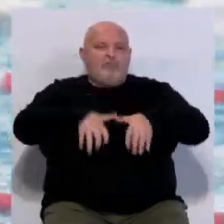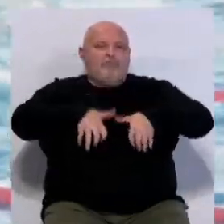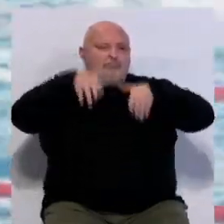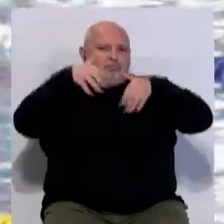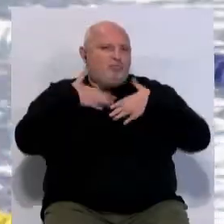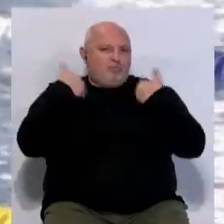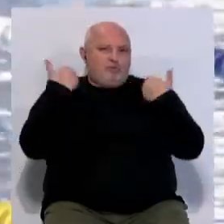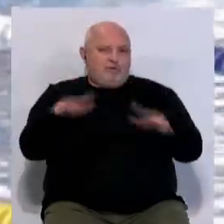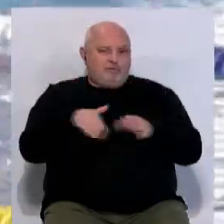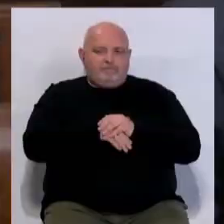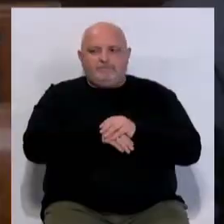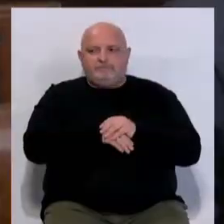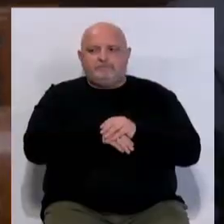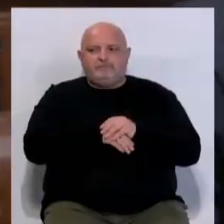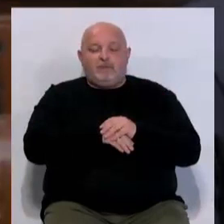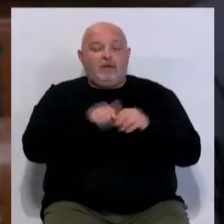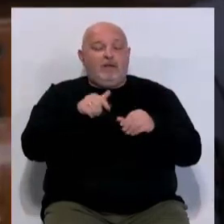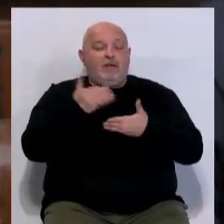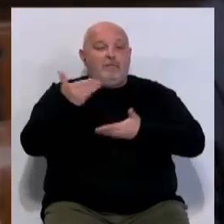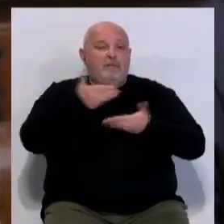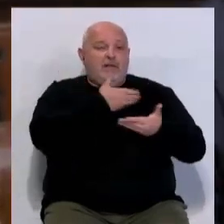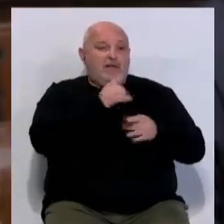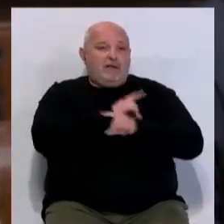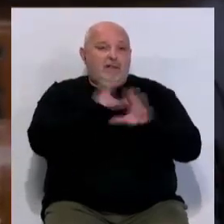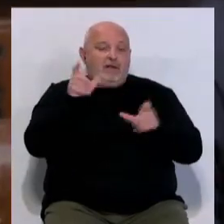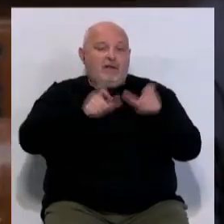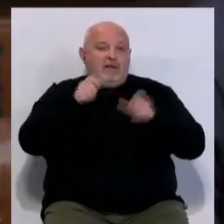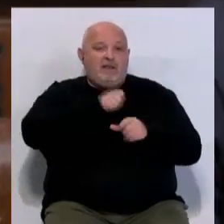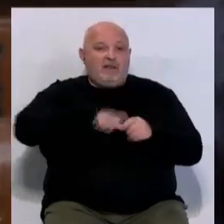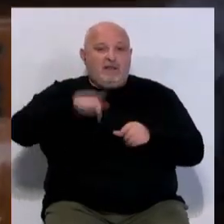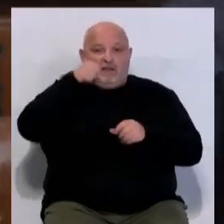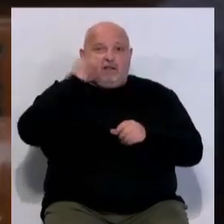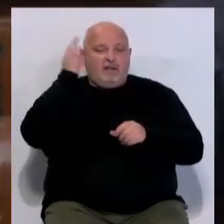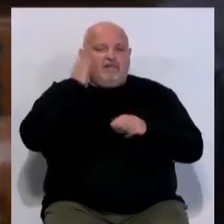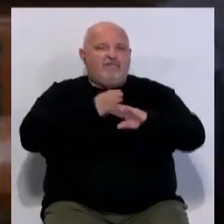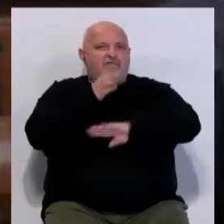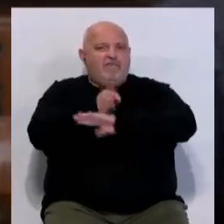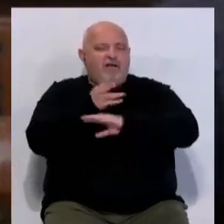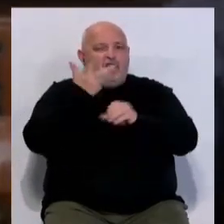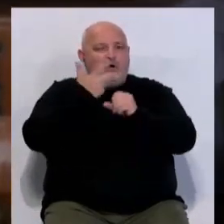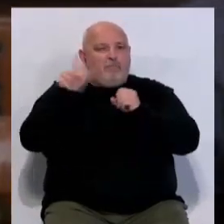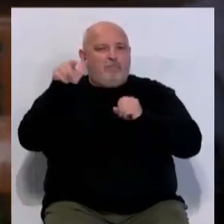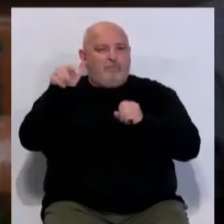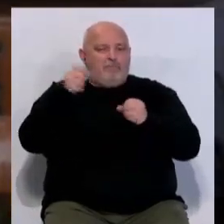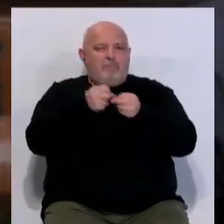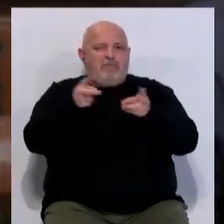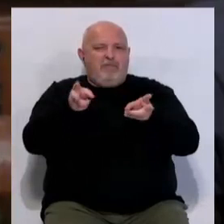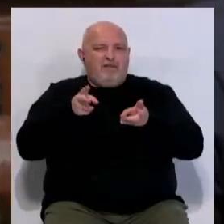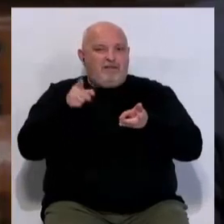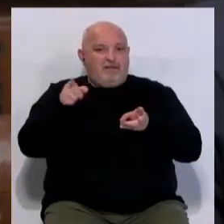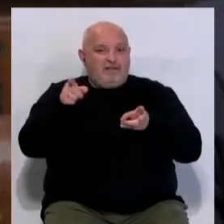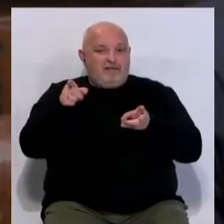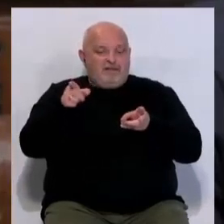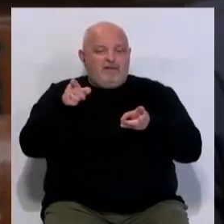Complejo Deportivo Ciudad de Cádiz. Y desde aquí invitar, por supuesto, a todos los gaditanos y gaditanas que pasen por la piscina del Complejo